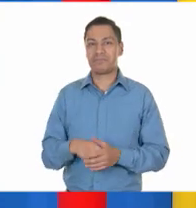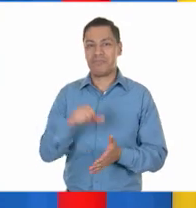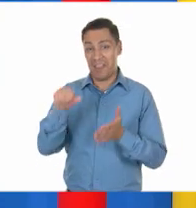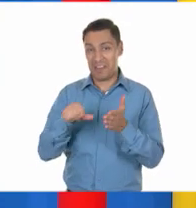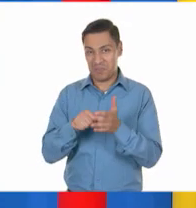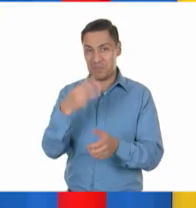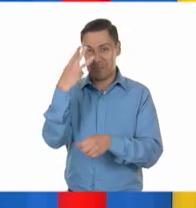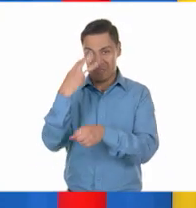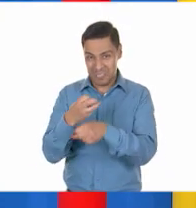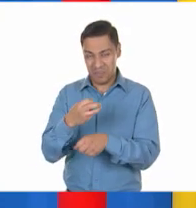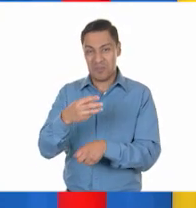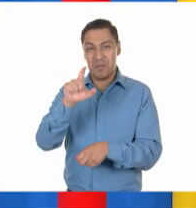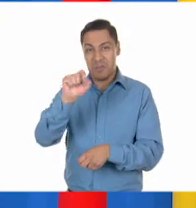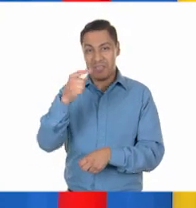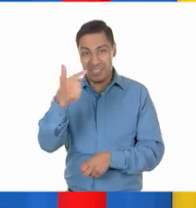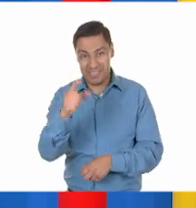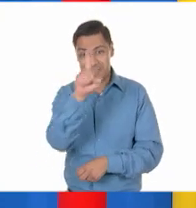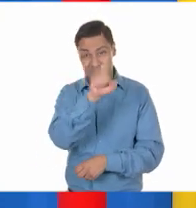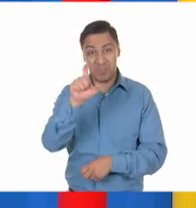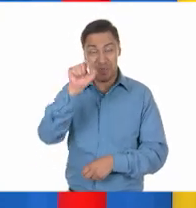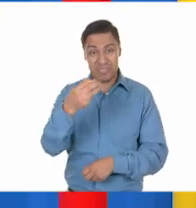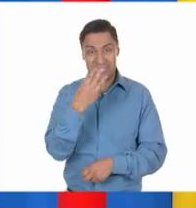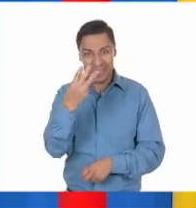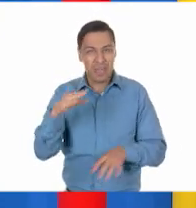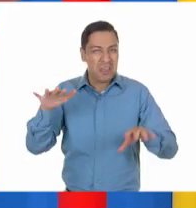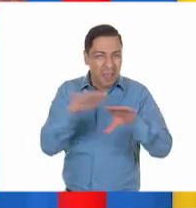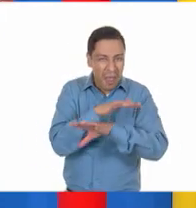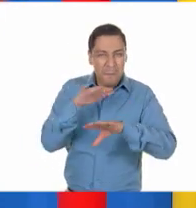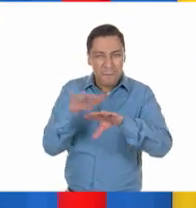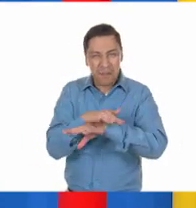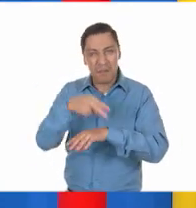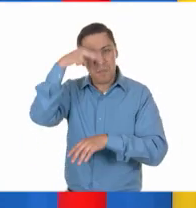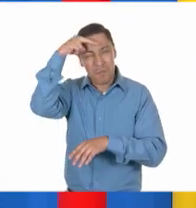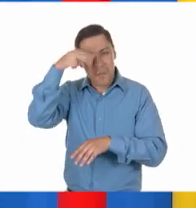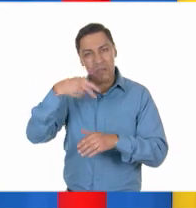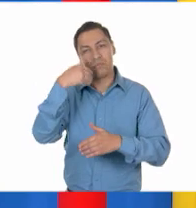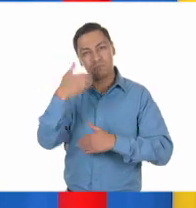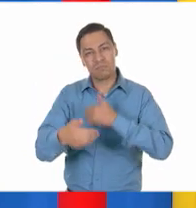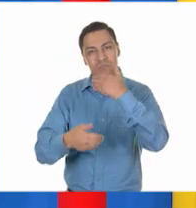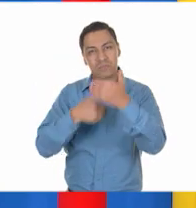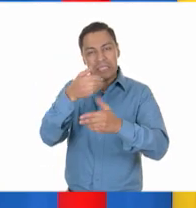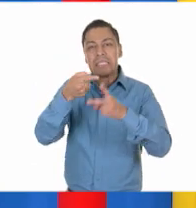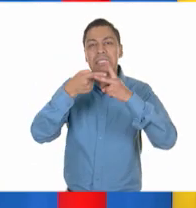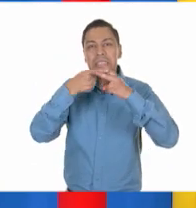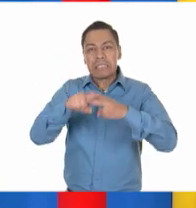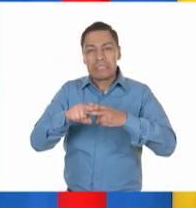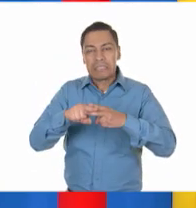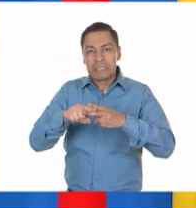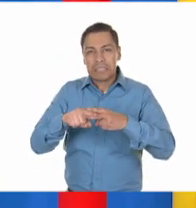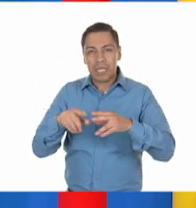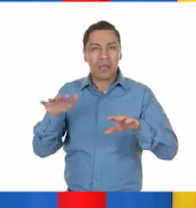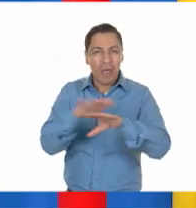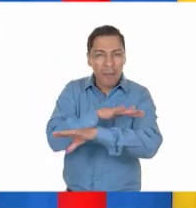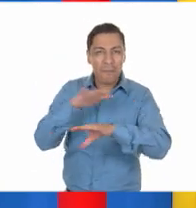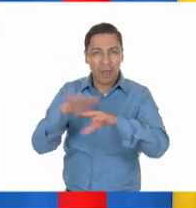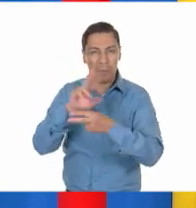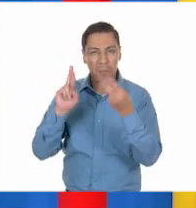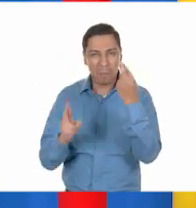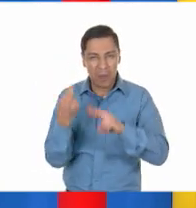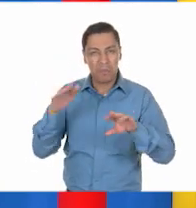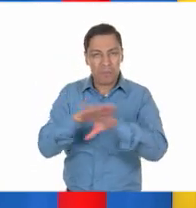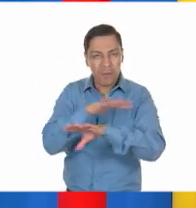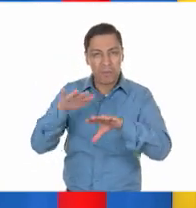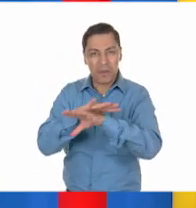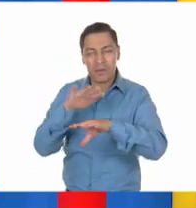3º, 27 y 123 modificaron el rumbo del país, porque fueron el inicio de una serie de cambios y reformas